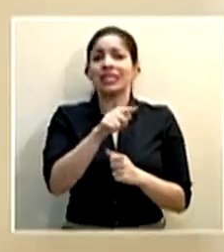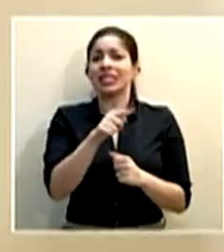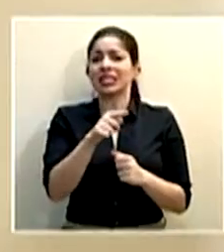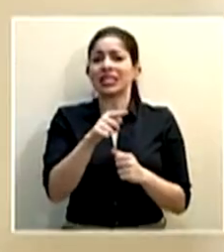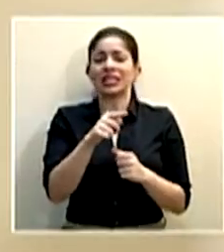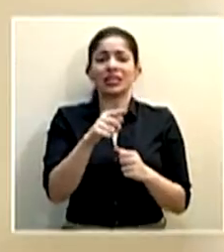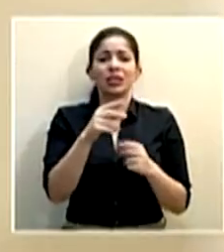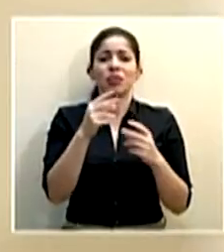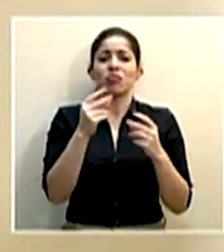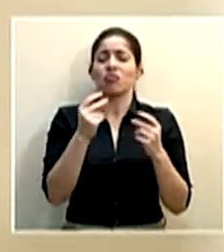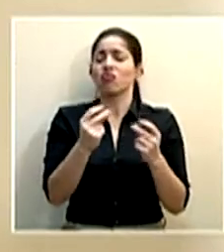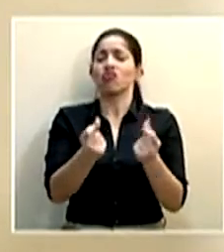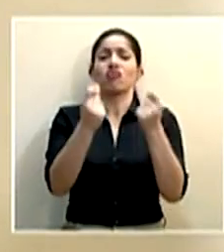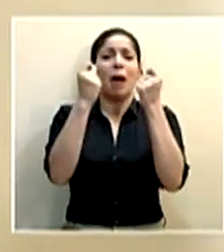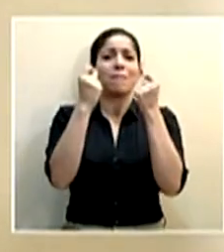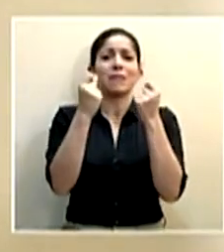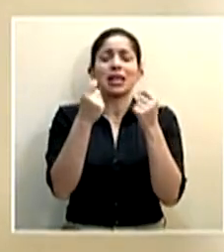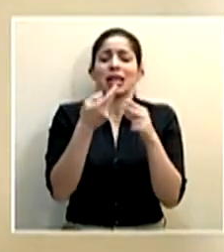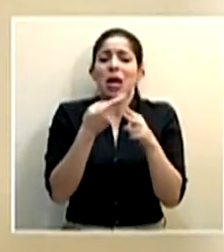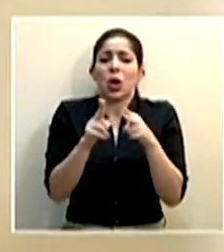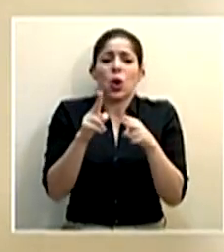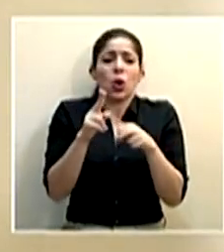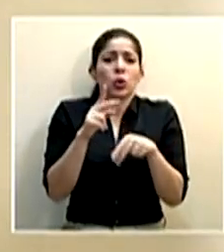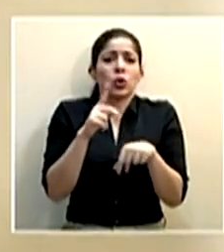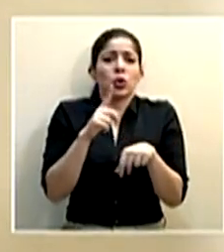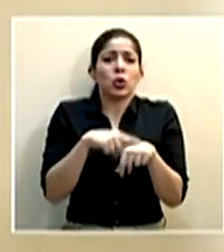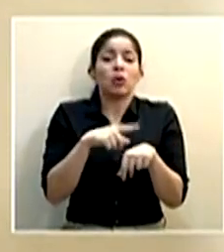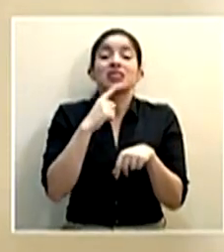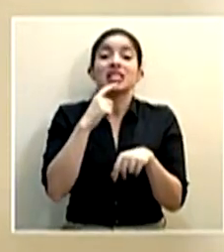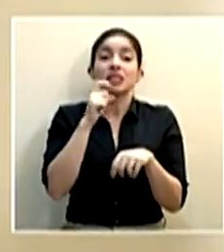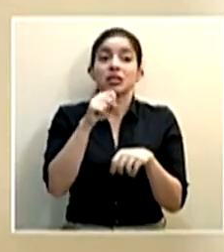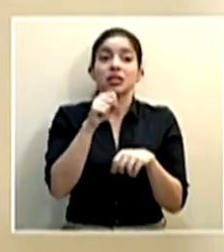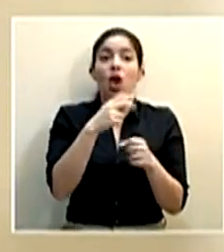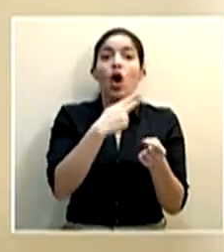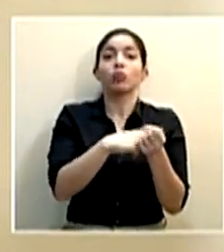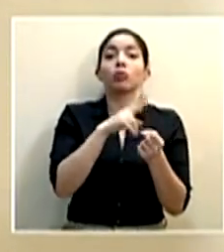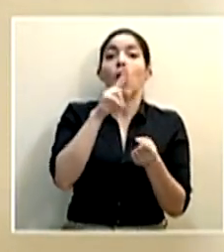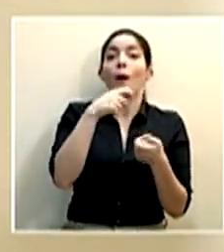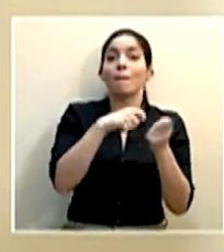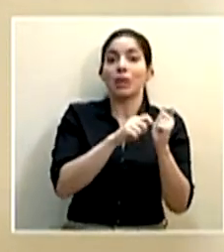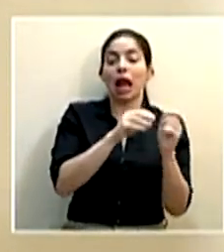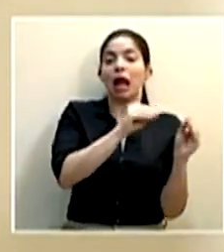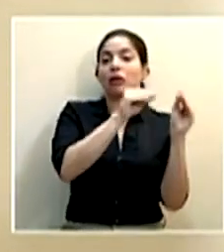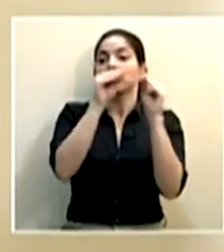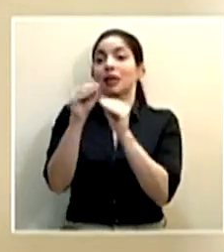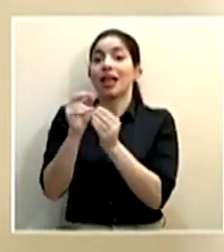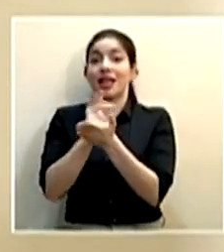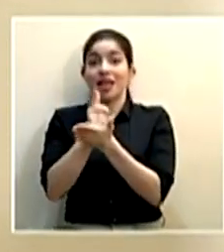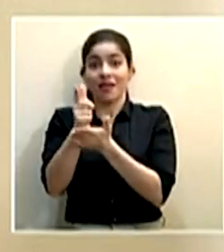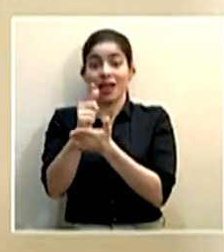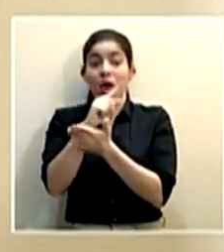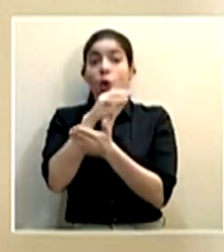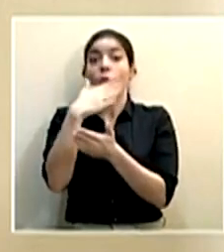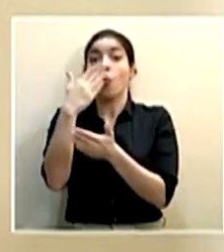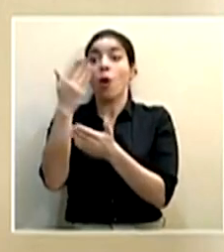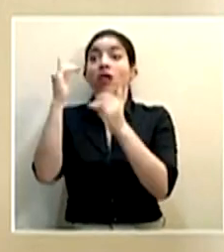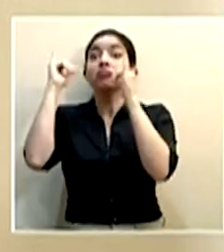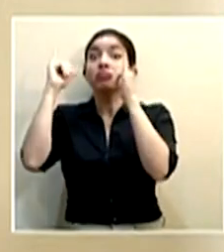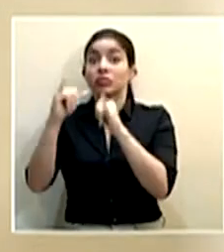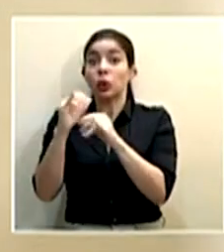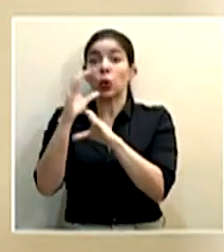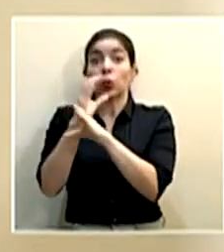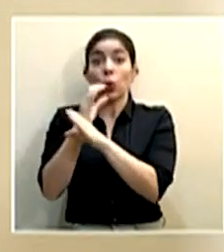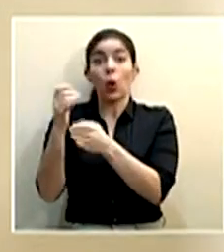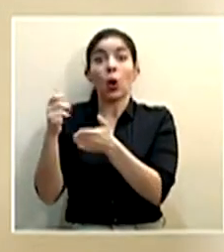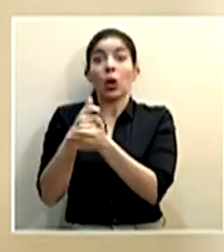fue muy torpida, muy rápida, en cuestión de pocos, o ese es un traslado del hospital de Upala para el de Liberia, y cuando ya él estaba incluso internado en unidades de